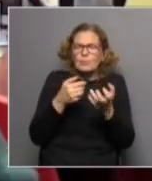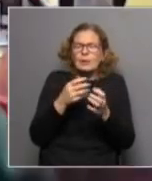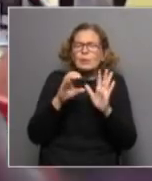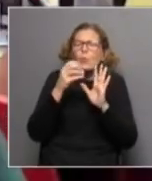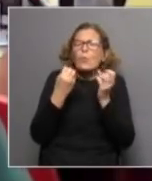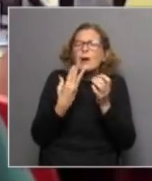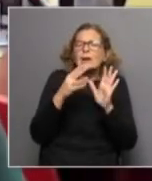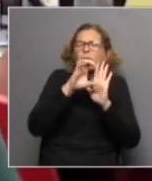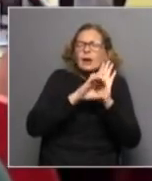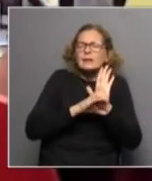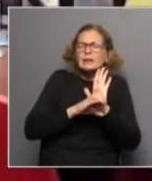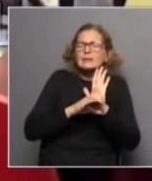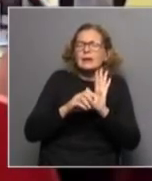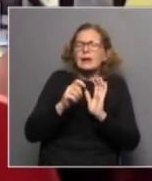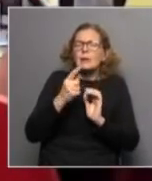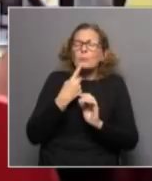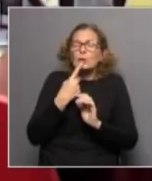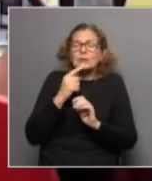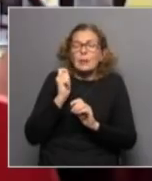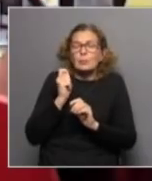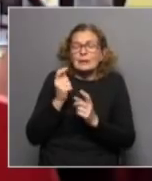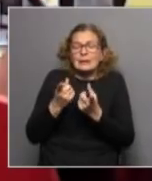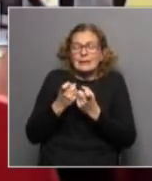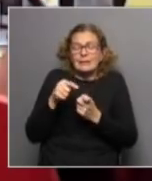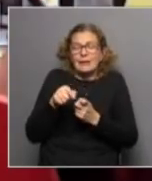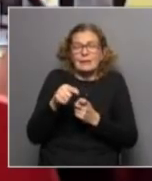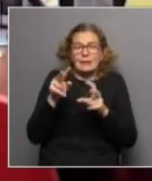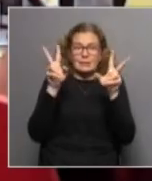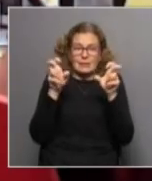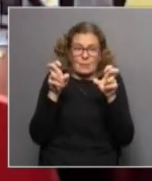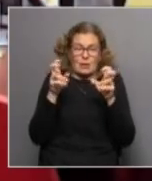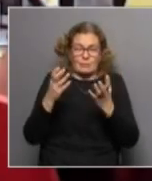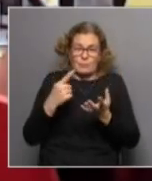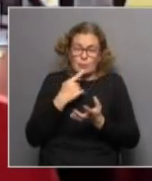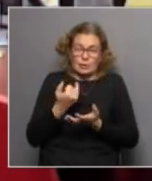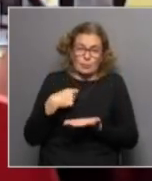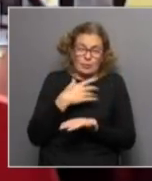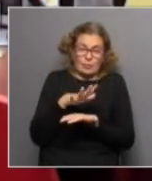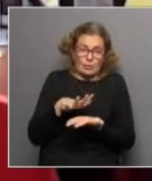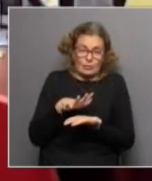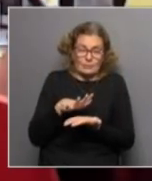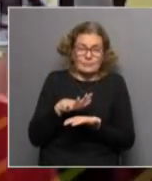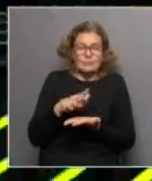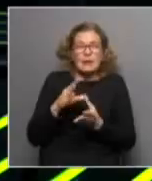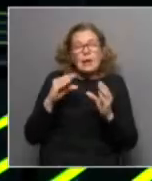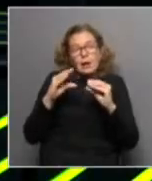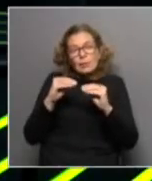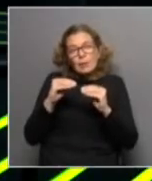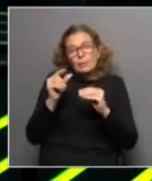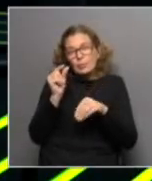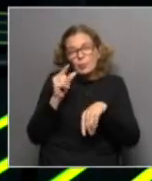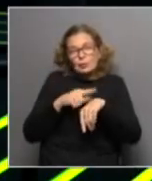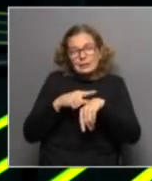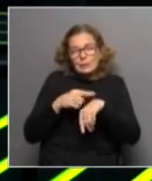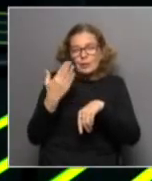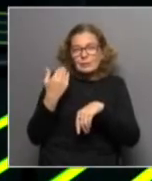características de las políticas públicas que requieren ese tipo de situaciones Hablabas hace un ratito